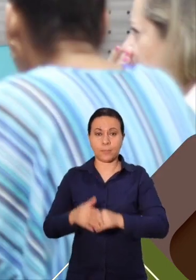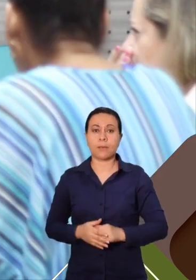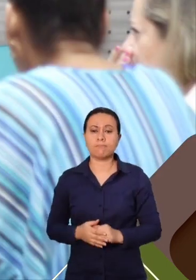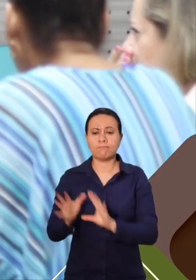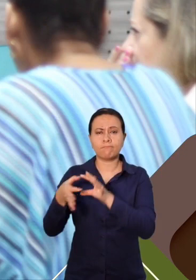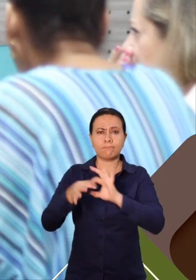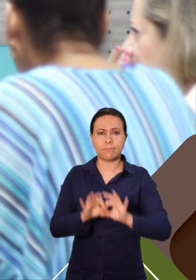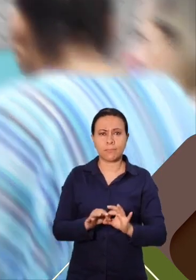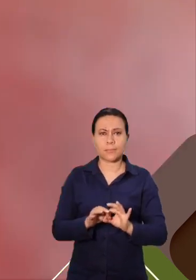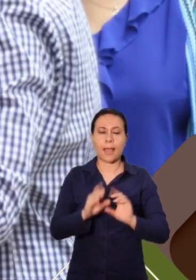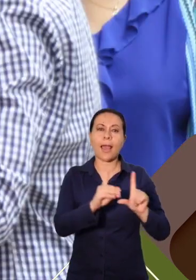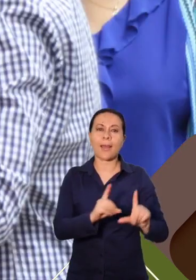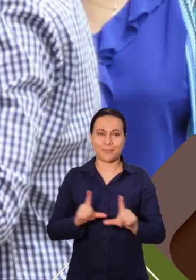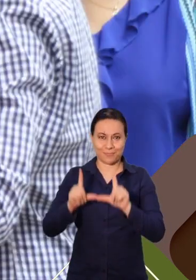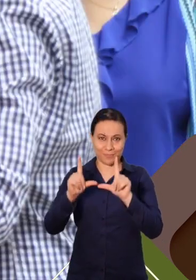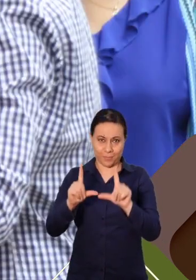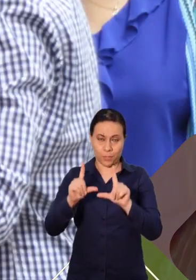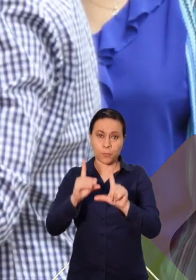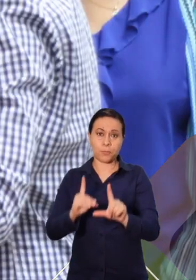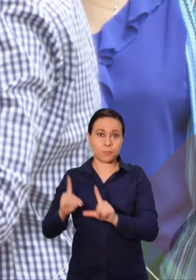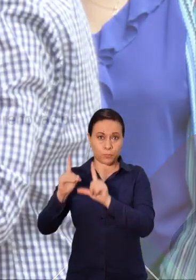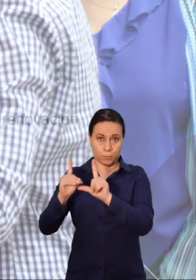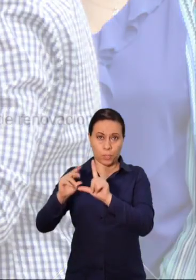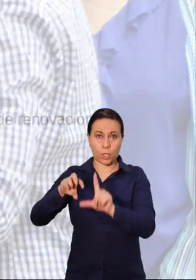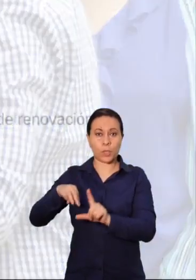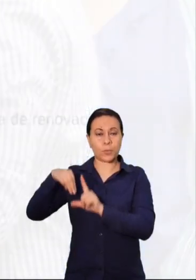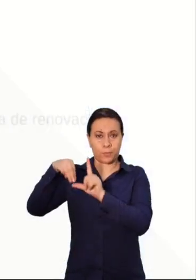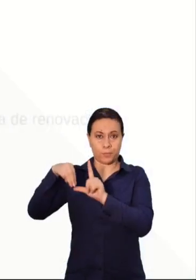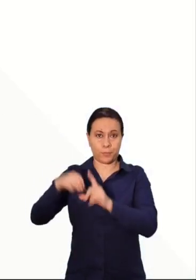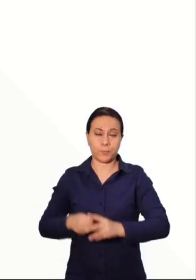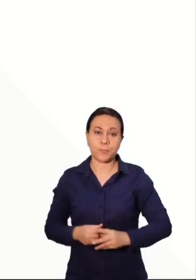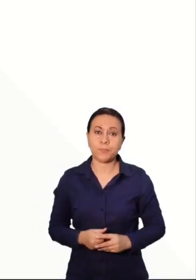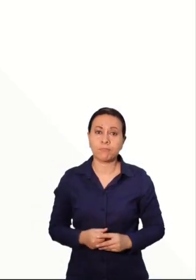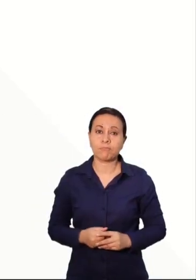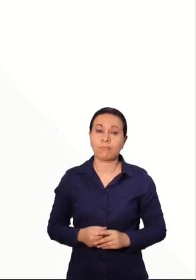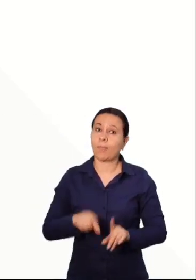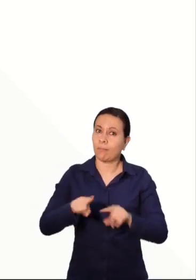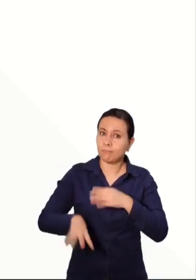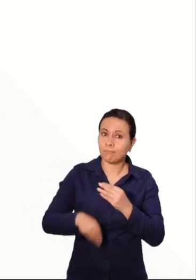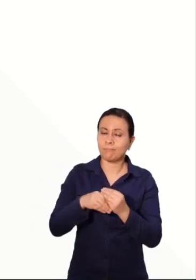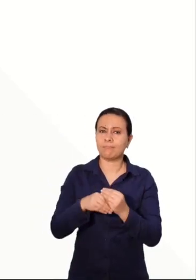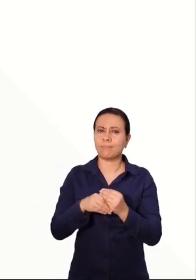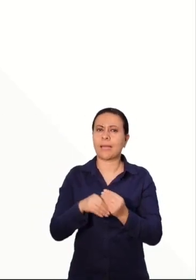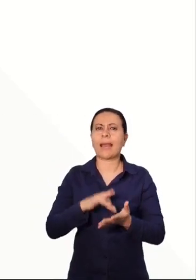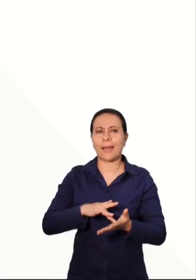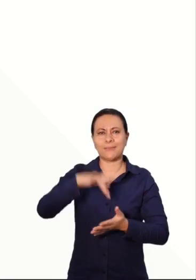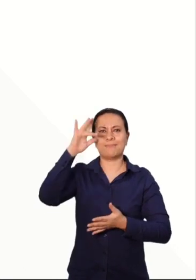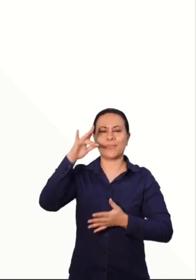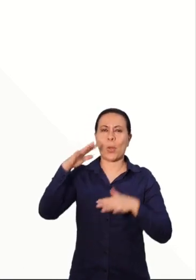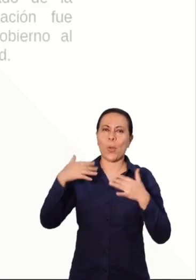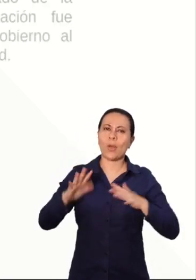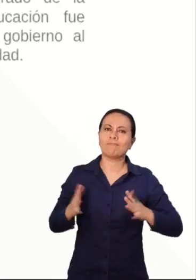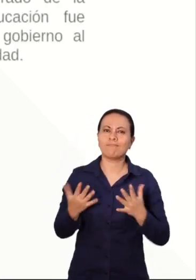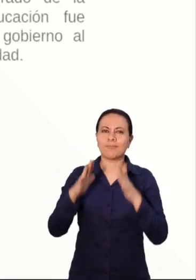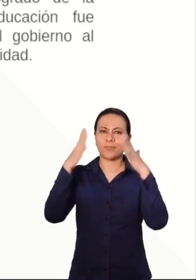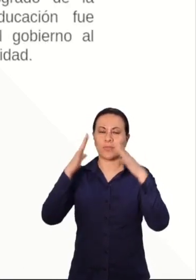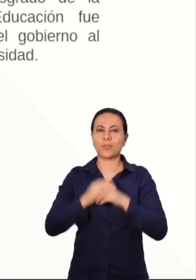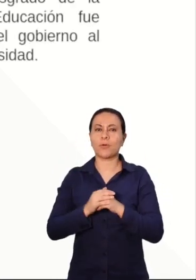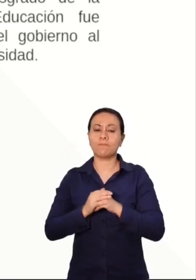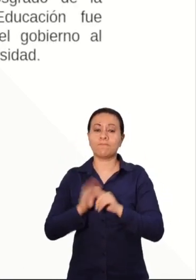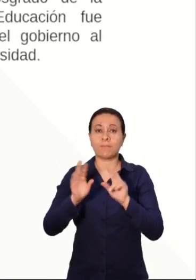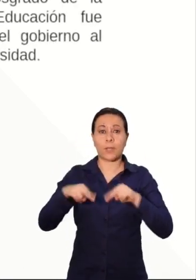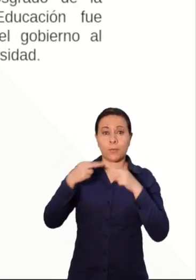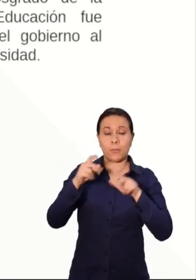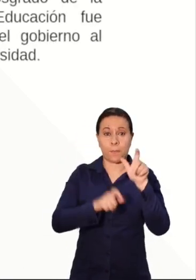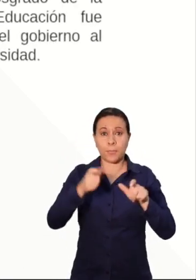este proceso los pregrados, posgrados y los doctorados. Igualmente se participó en la XXII Convención de Egresados UTP, un